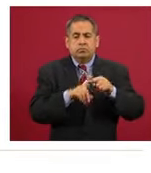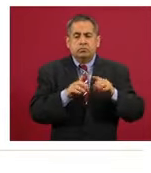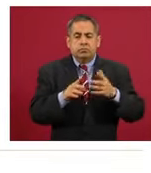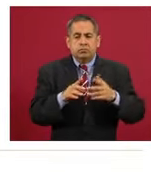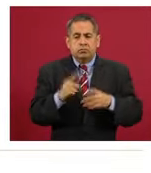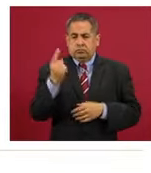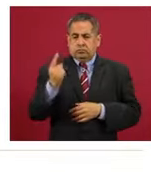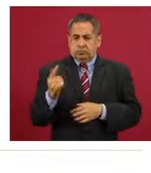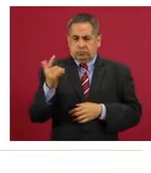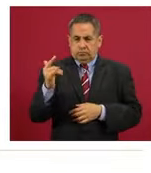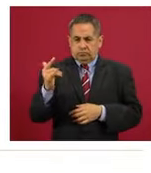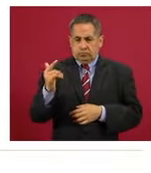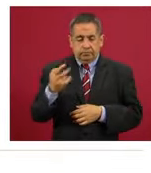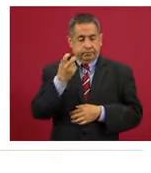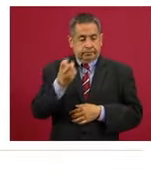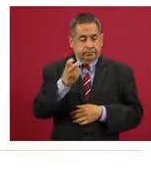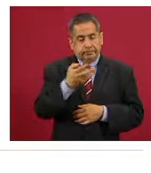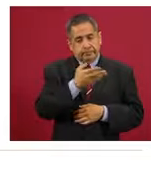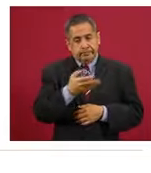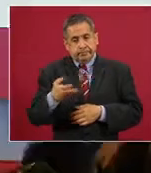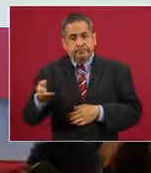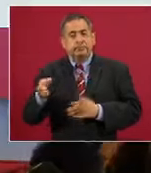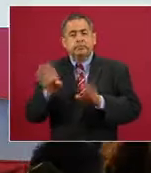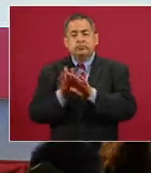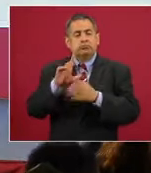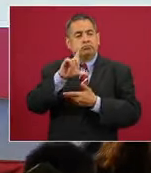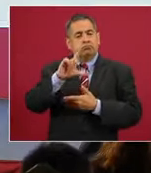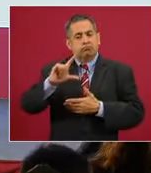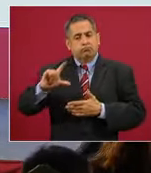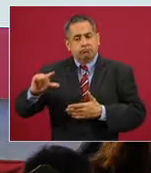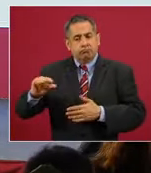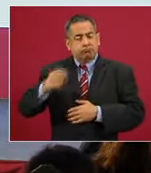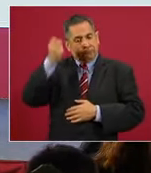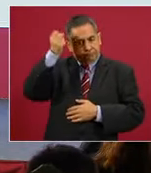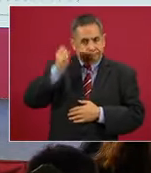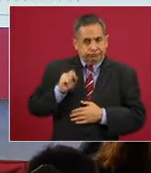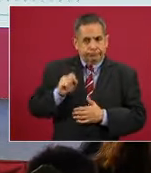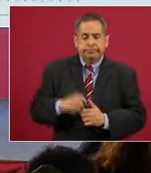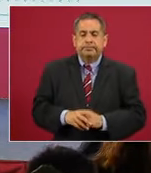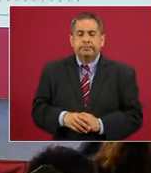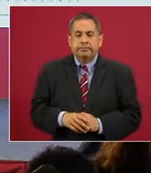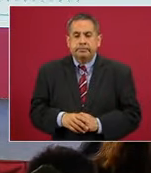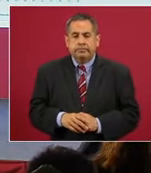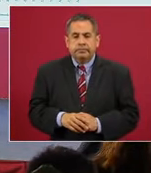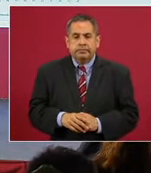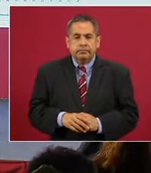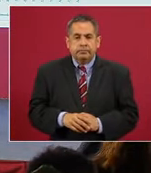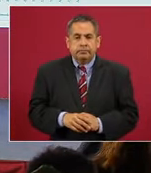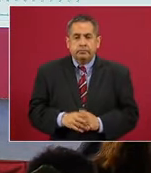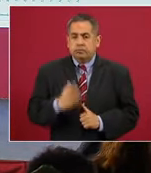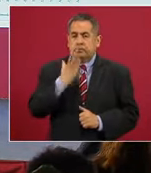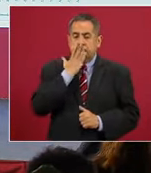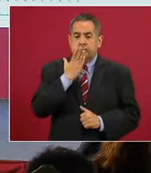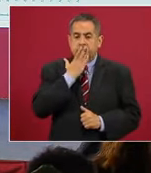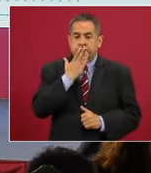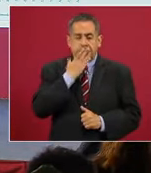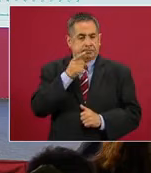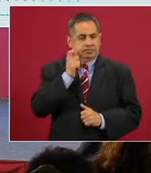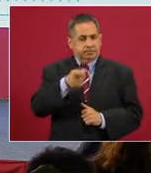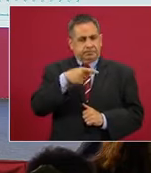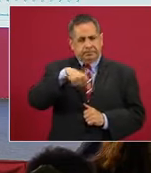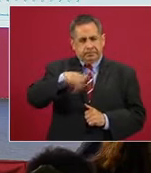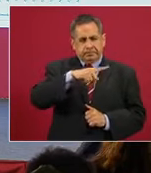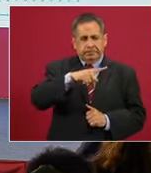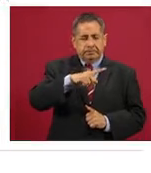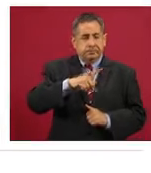primero de julio y desde entonces una tendencia de descenso. Sinaloa. La siguiente. Sonora llegó a punto máximo